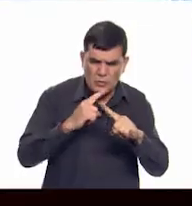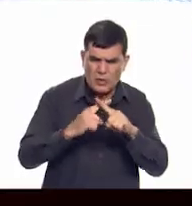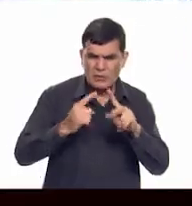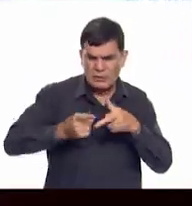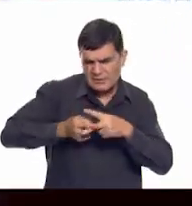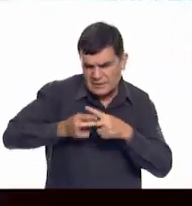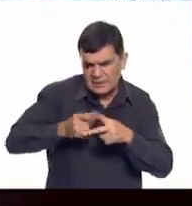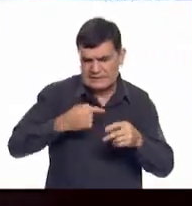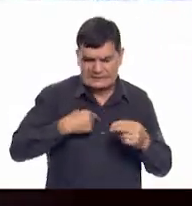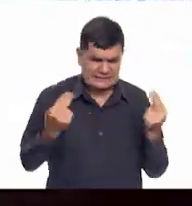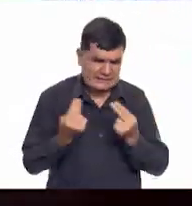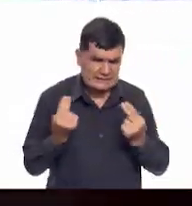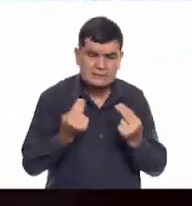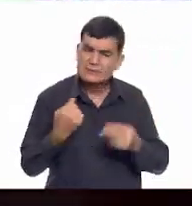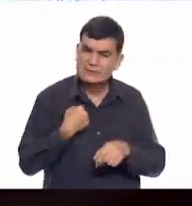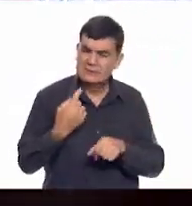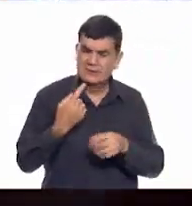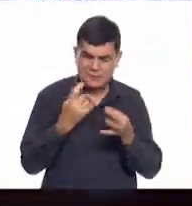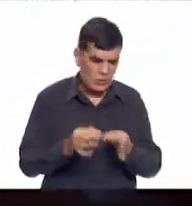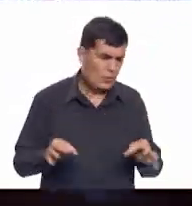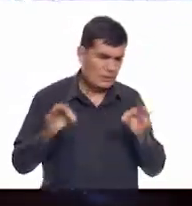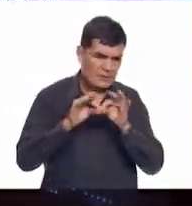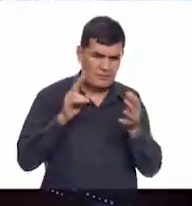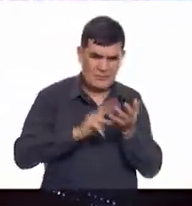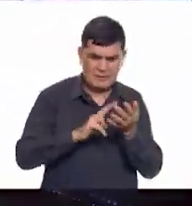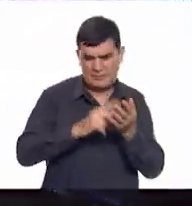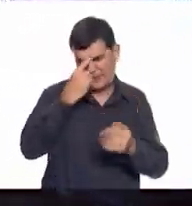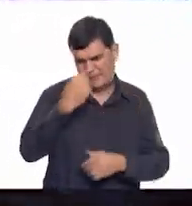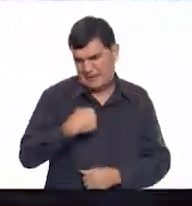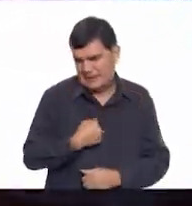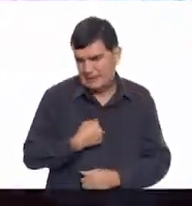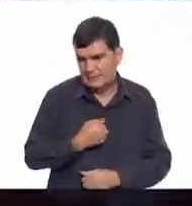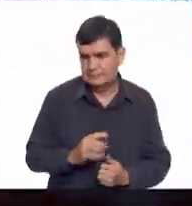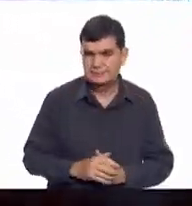¡Guau! Esto es muy importante y valioso para mí.